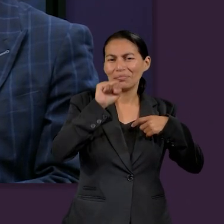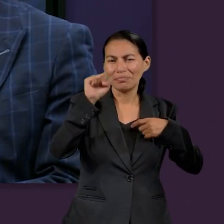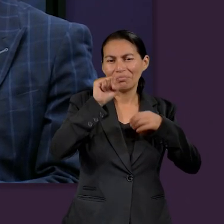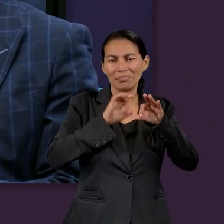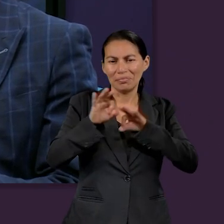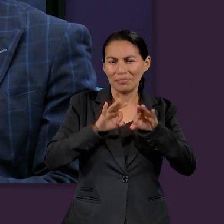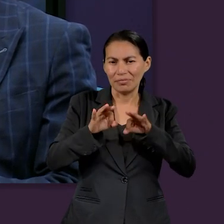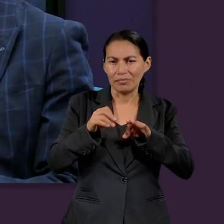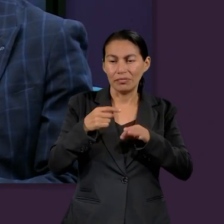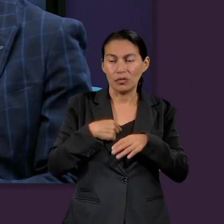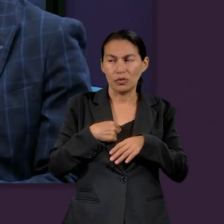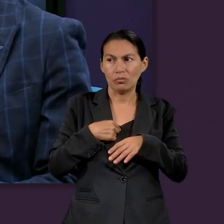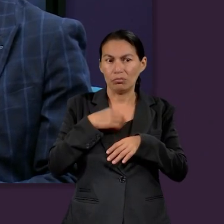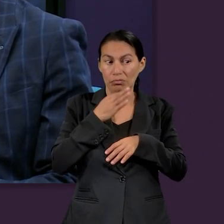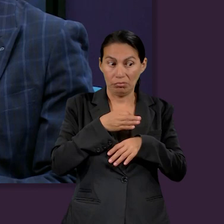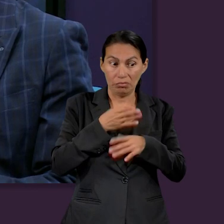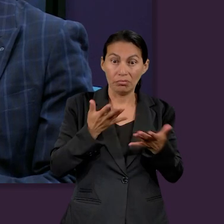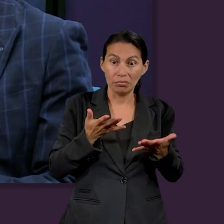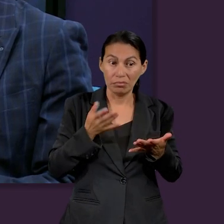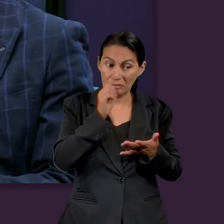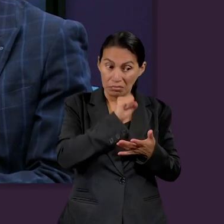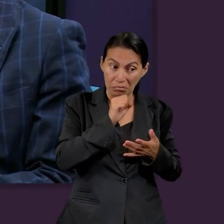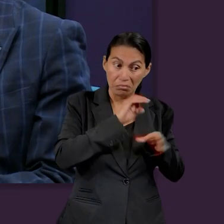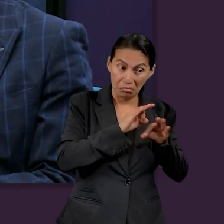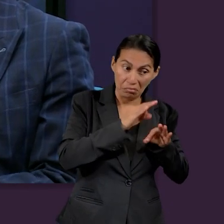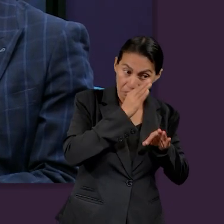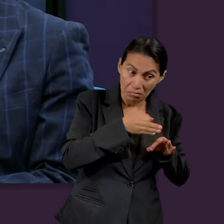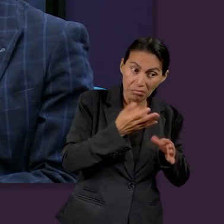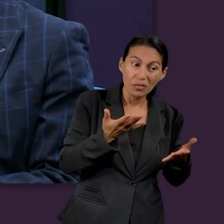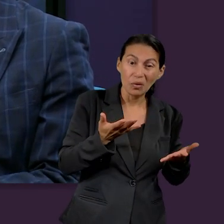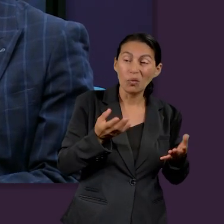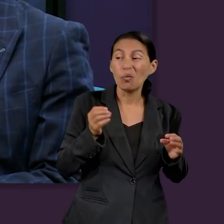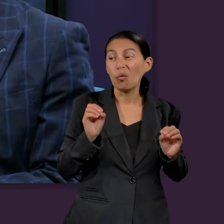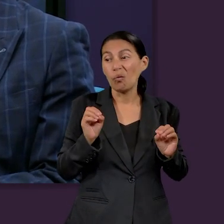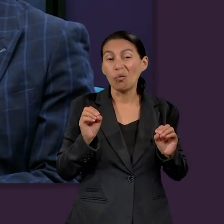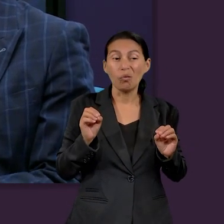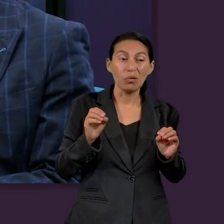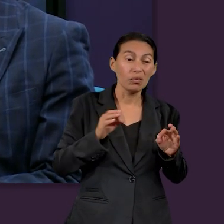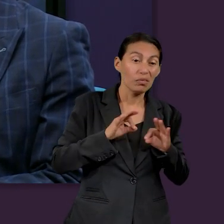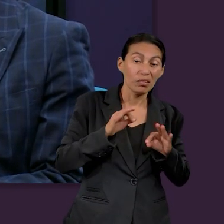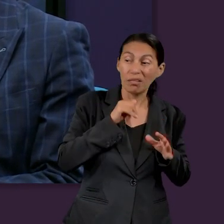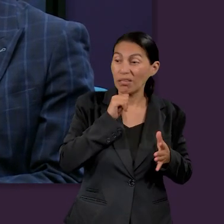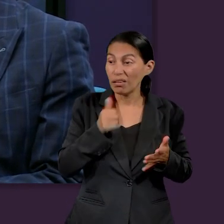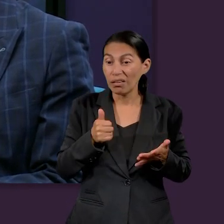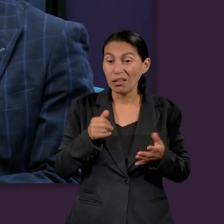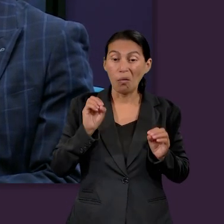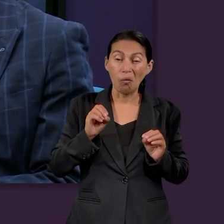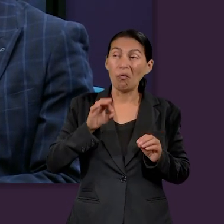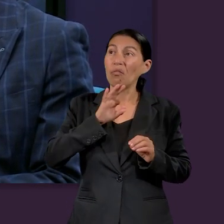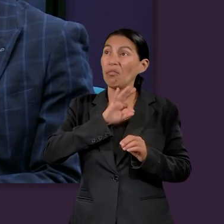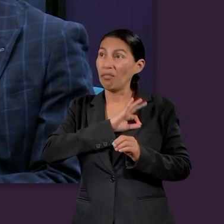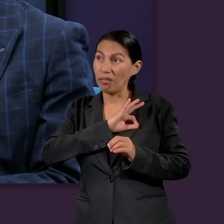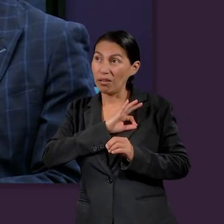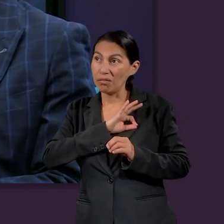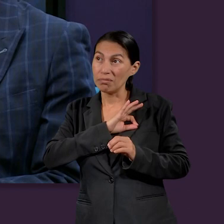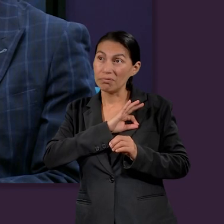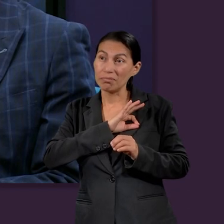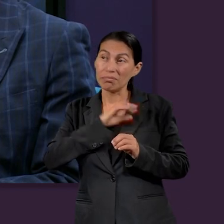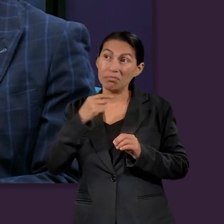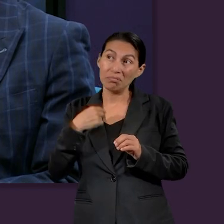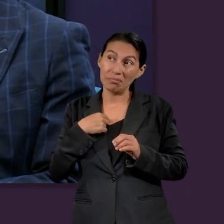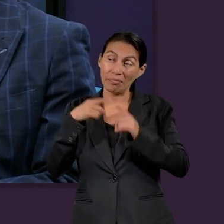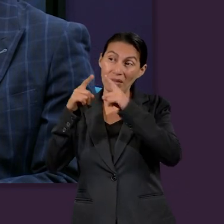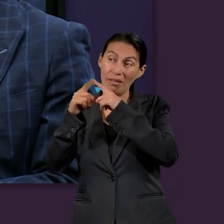sábado. Entonces, ¿qué hago yo? ¿Voy a trabajar el sábado o mejor tengo fe y